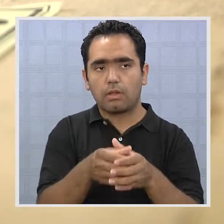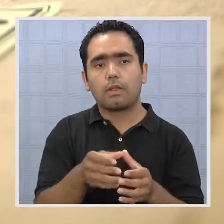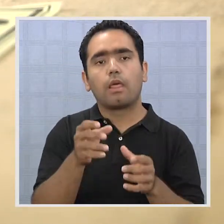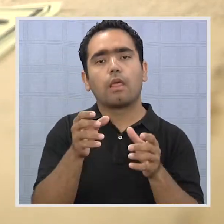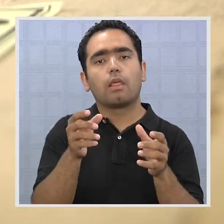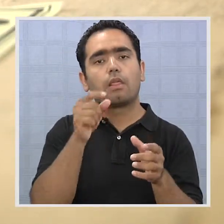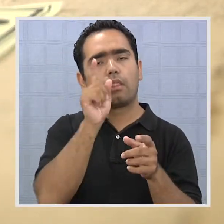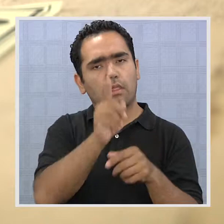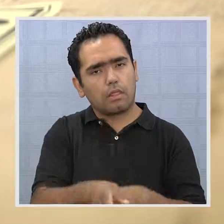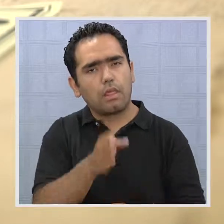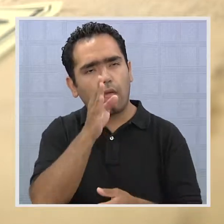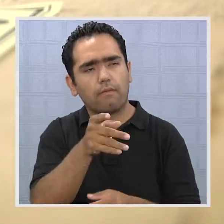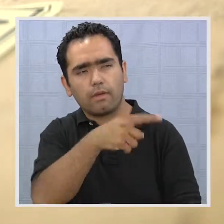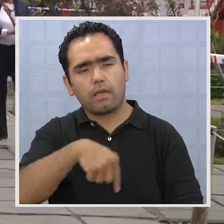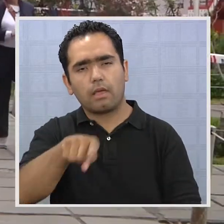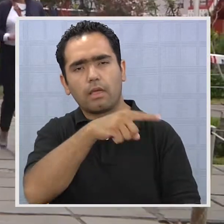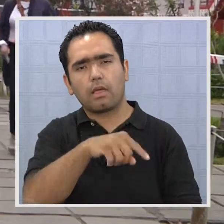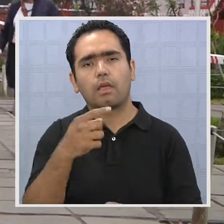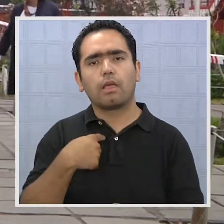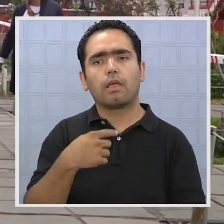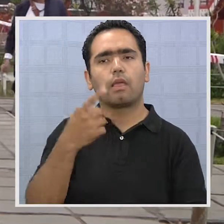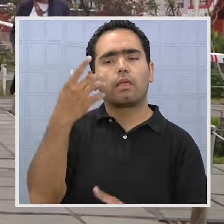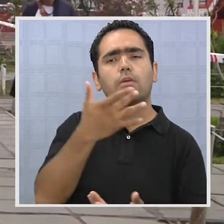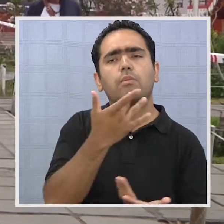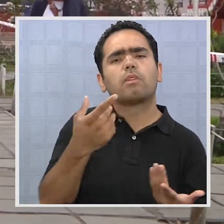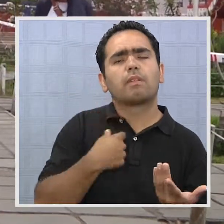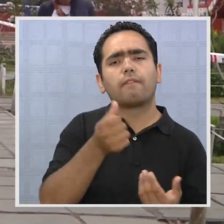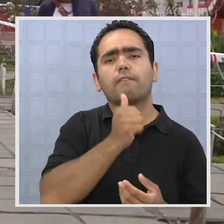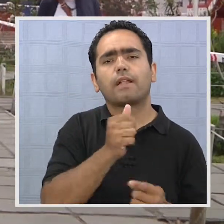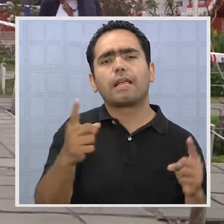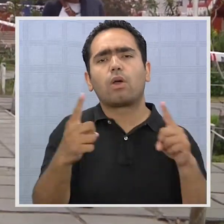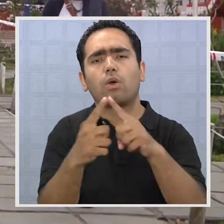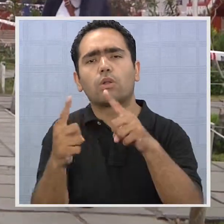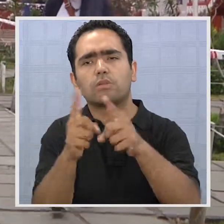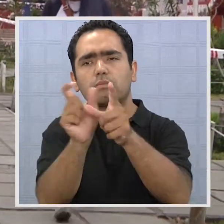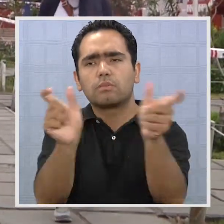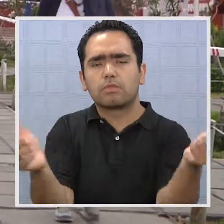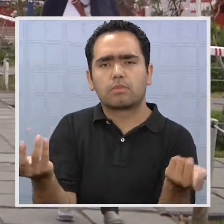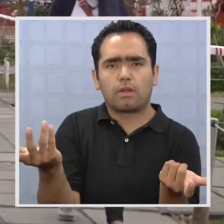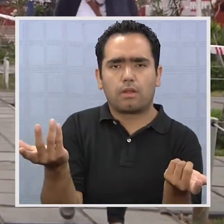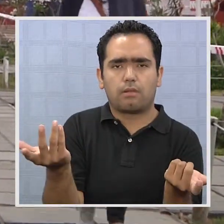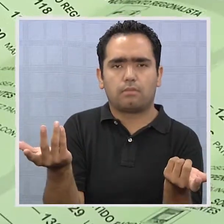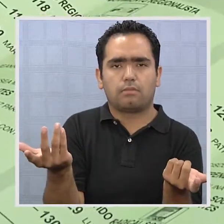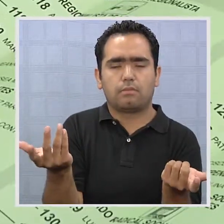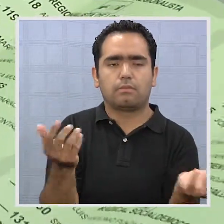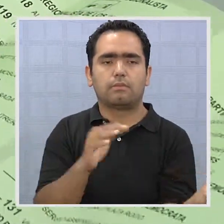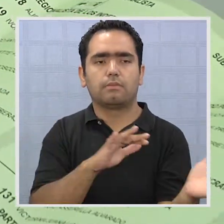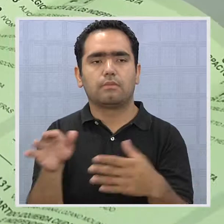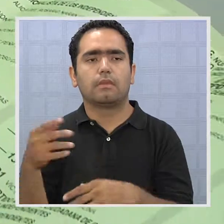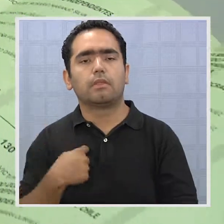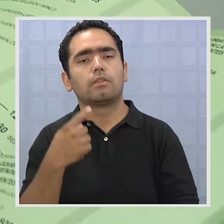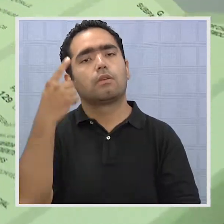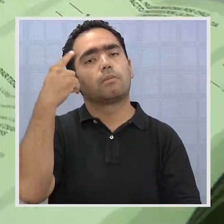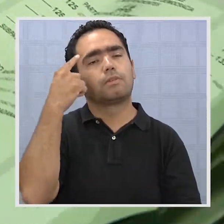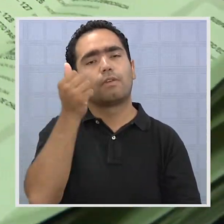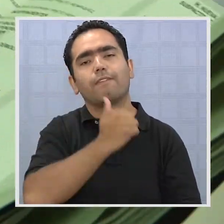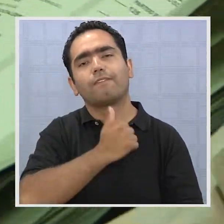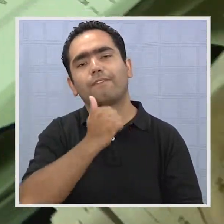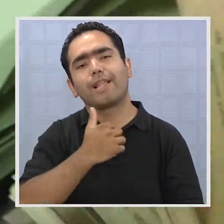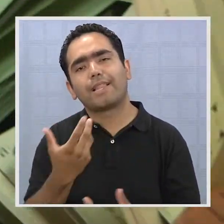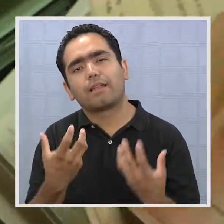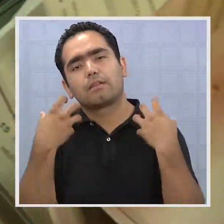políticos hagan examen de conciencia para ver por qué han perdido conexión con la gente de la calle. Yo creo que de repente puede mostrar